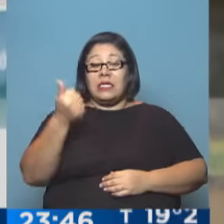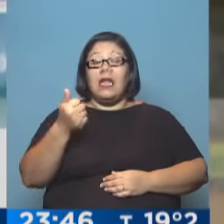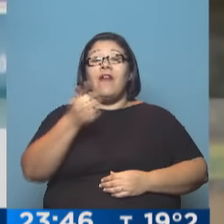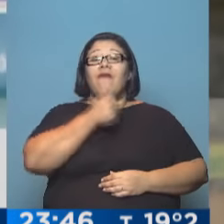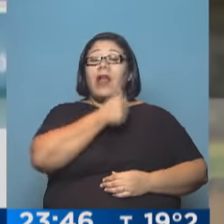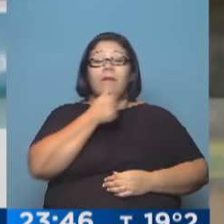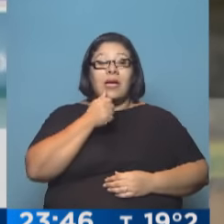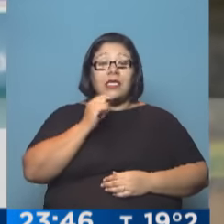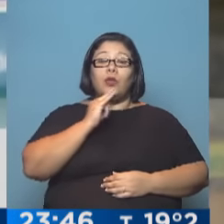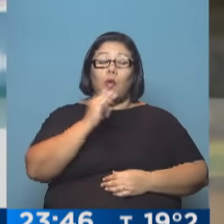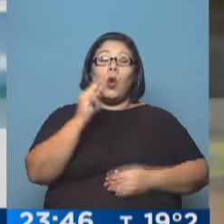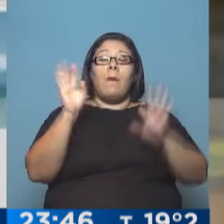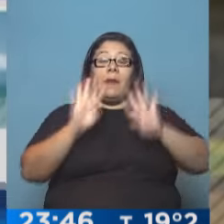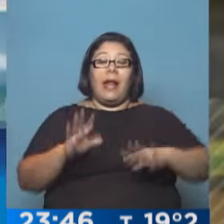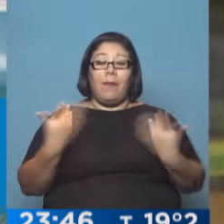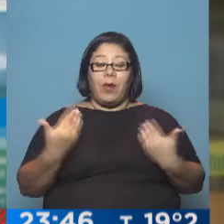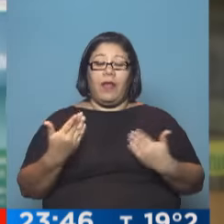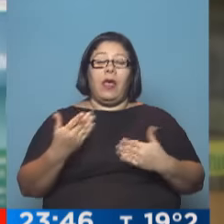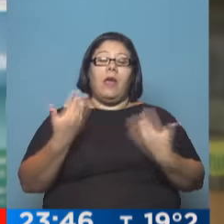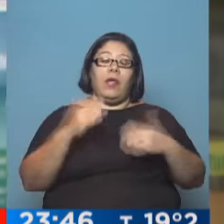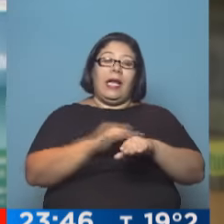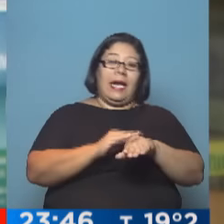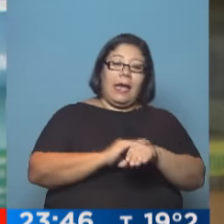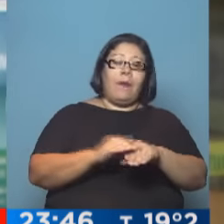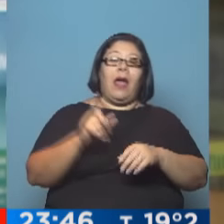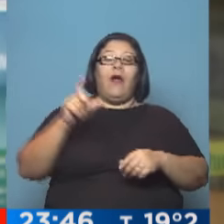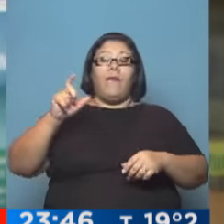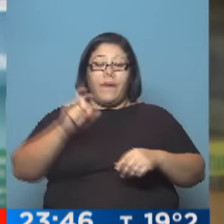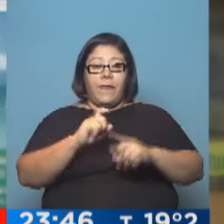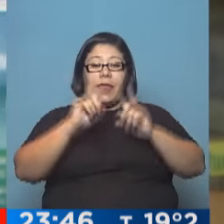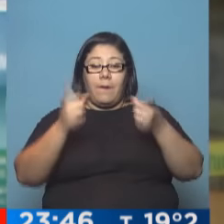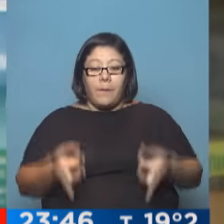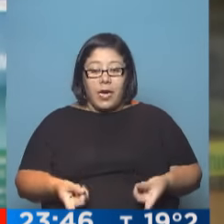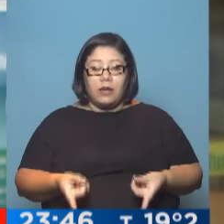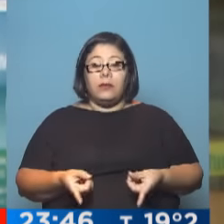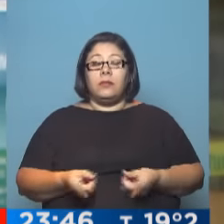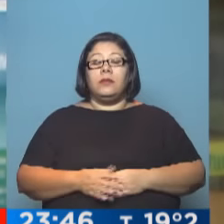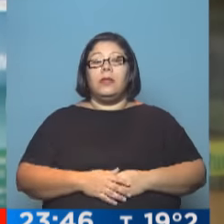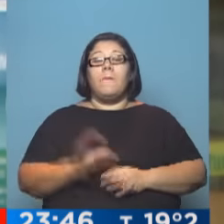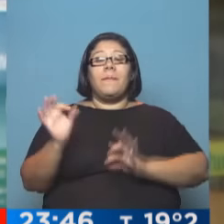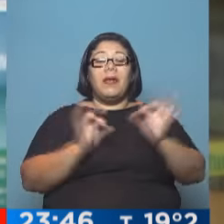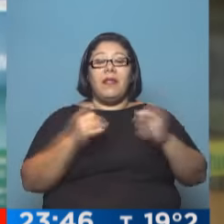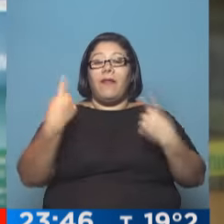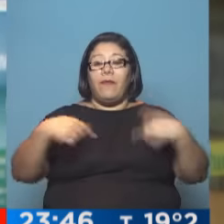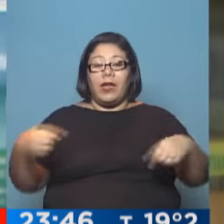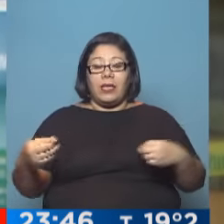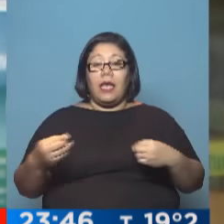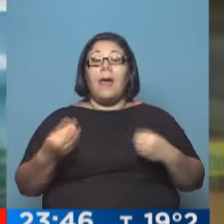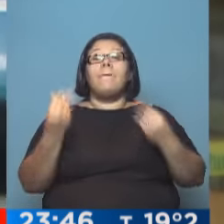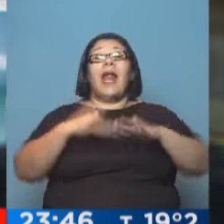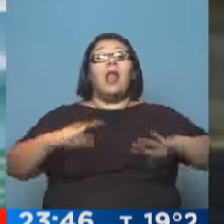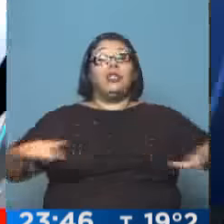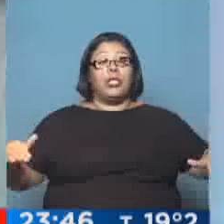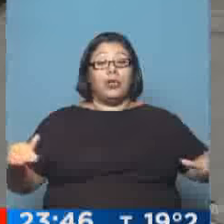en forma de cremas, en forma de vaporizadores o de geles, incluso en distintas concentraciones para que sean aptos para uso pediátrico.